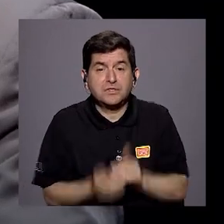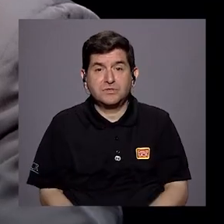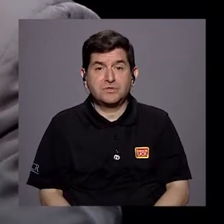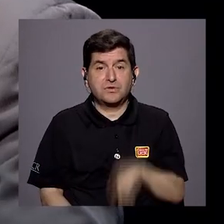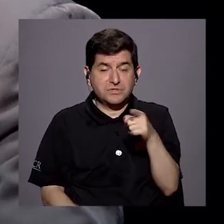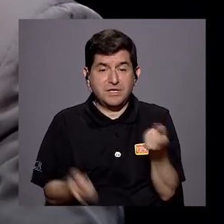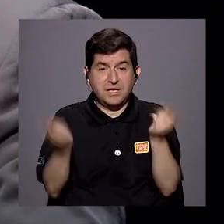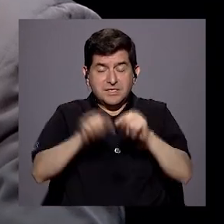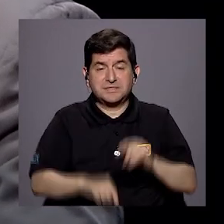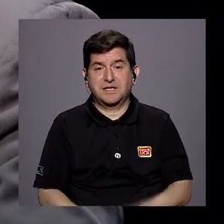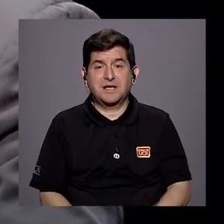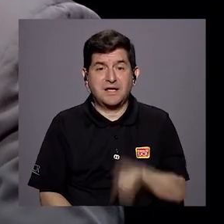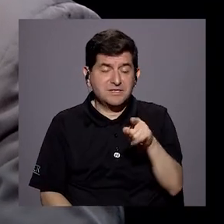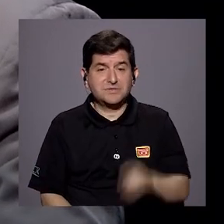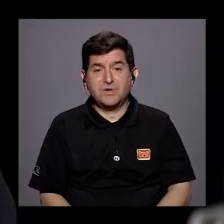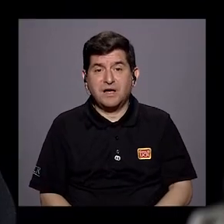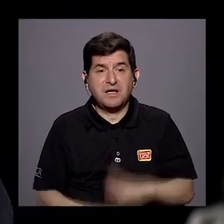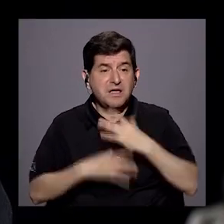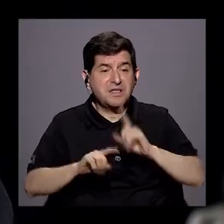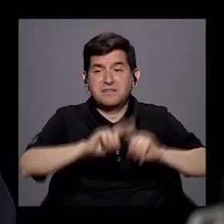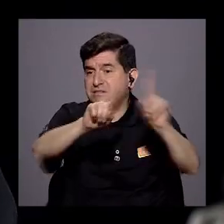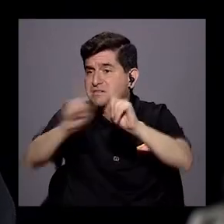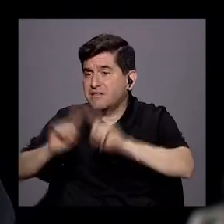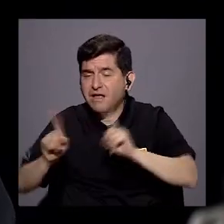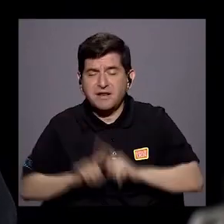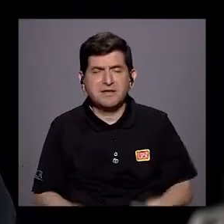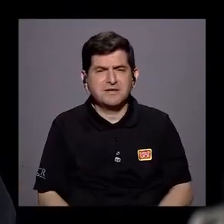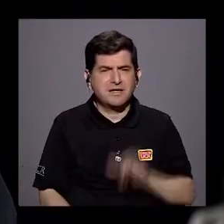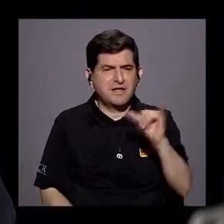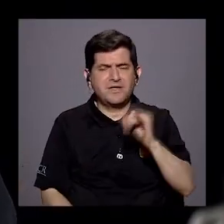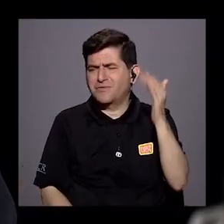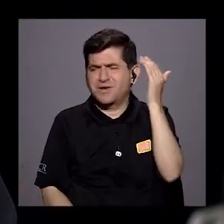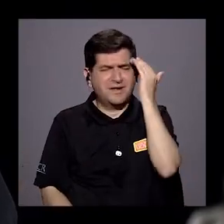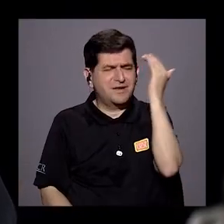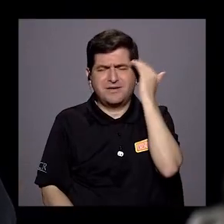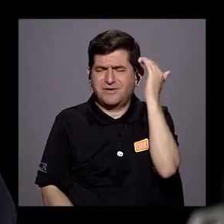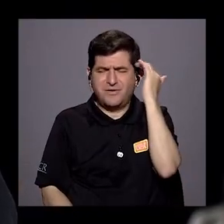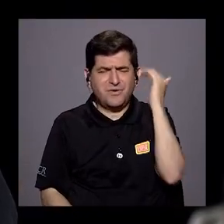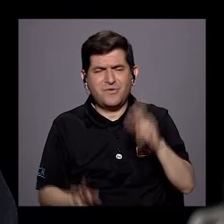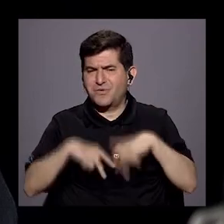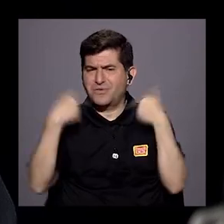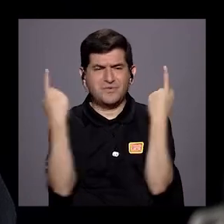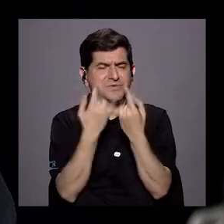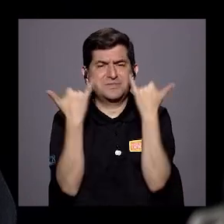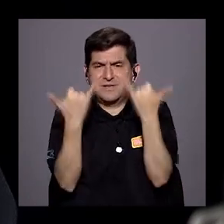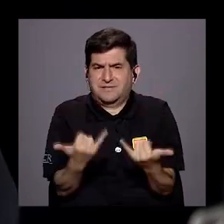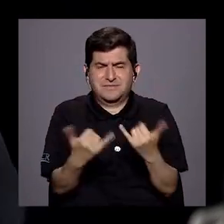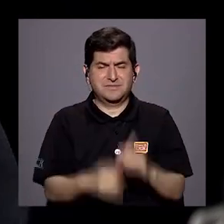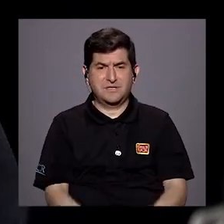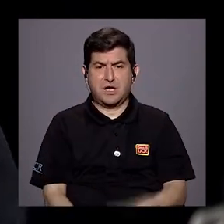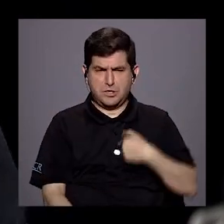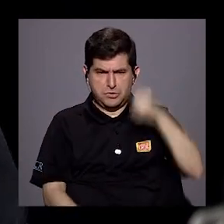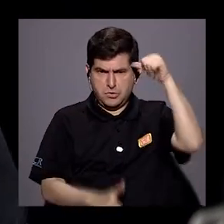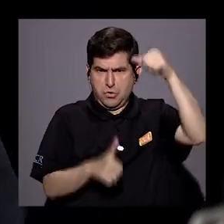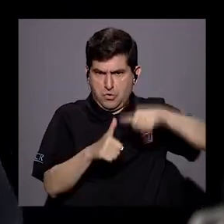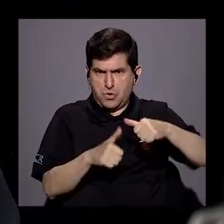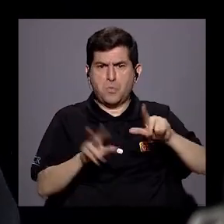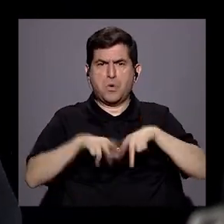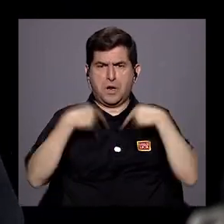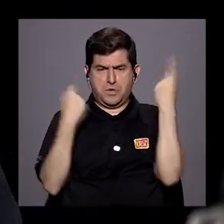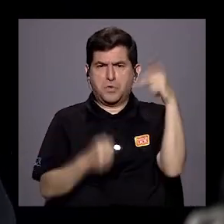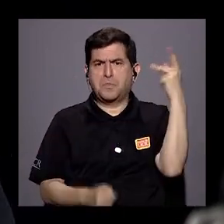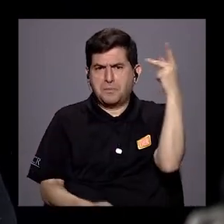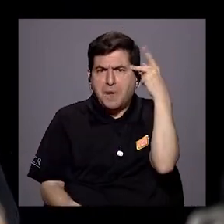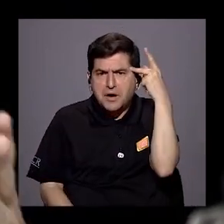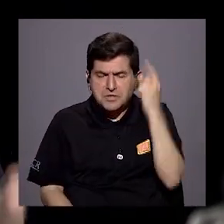patean para todo lado. Lo que pasa es que se ha perdido también la conciencia de partidos. Antes, yo me acuerdo cuando los partidos